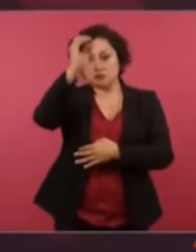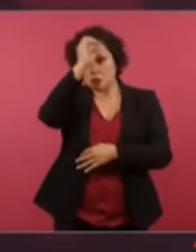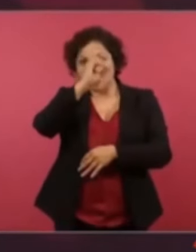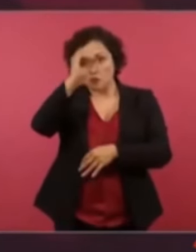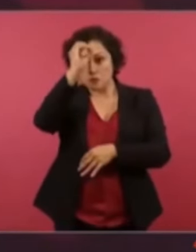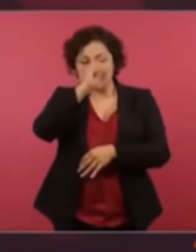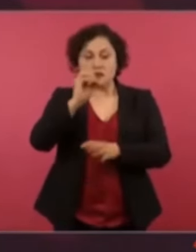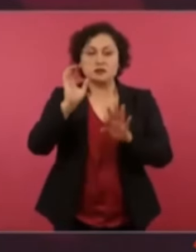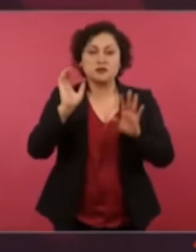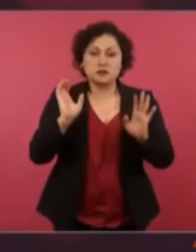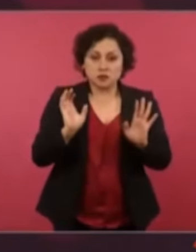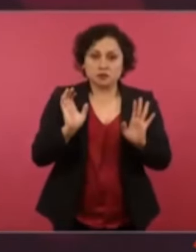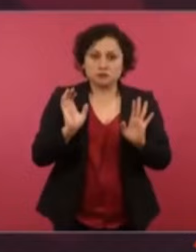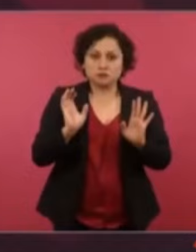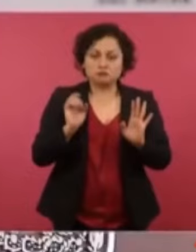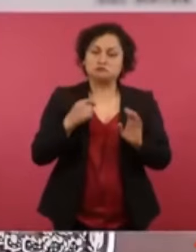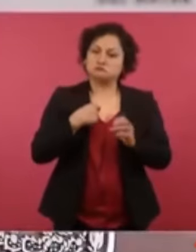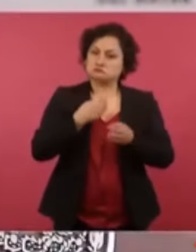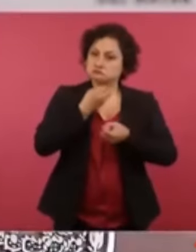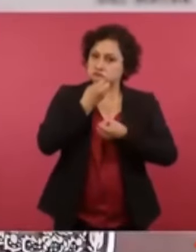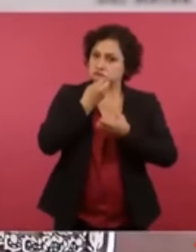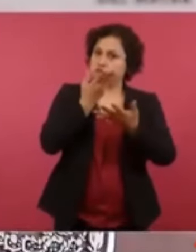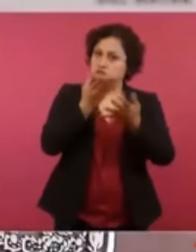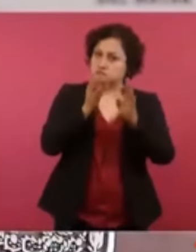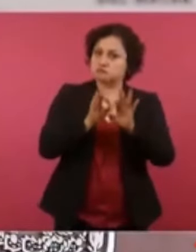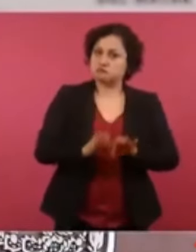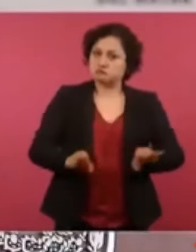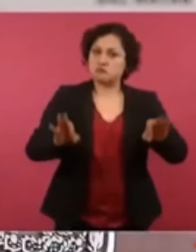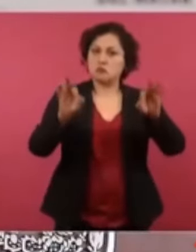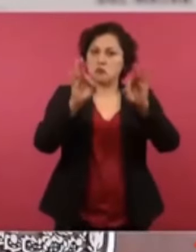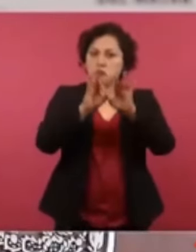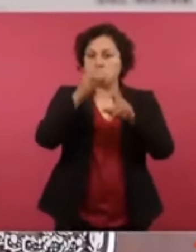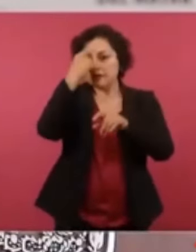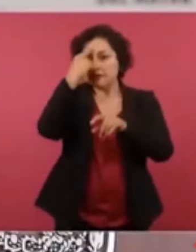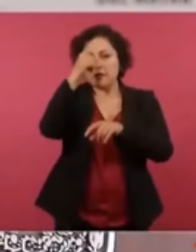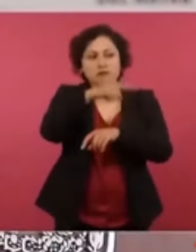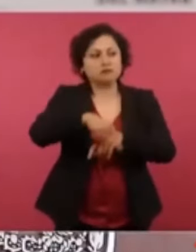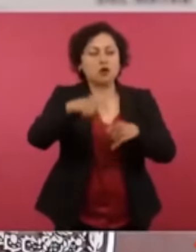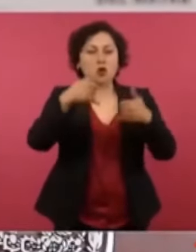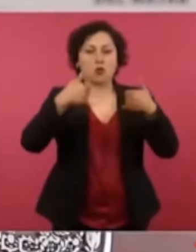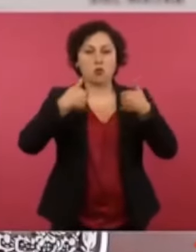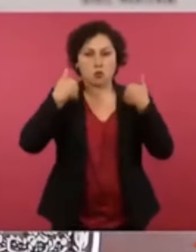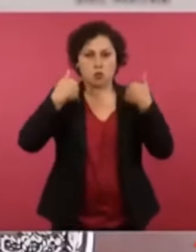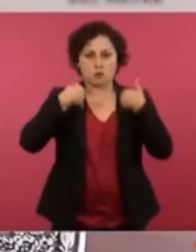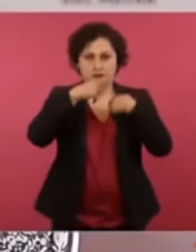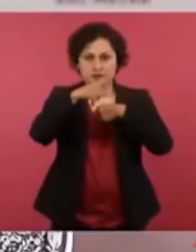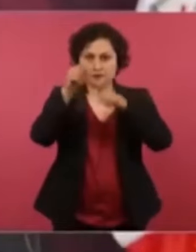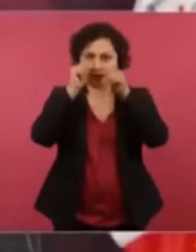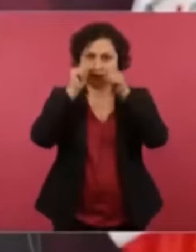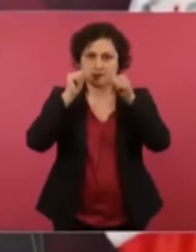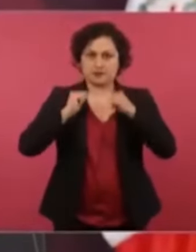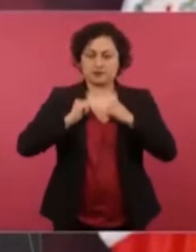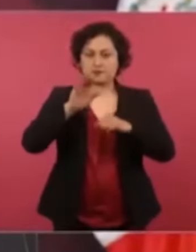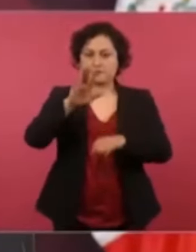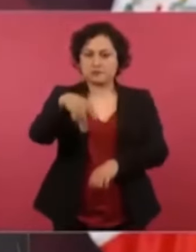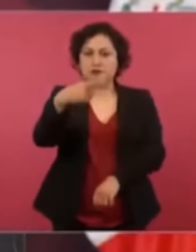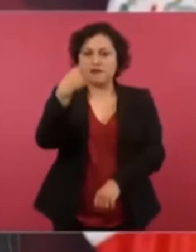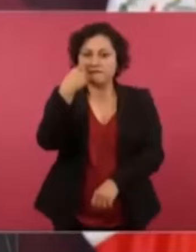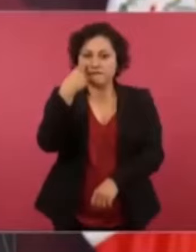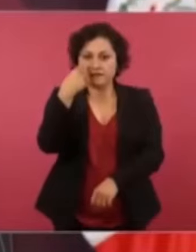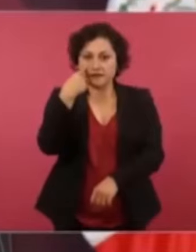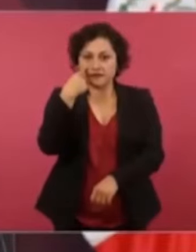Sin embargo, es importante para los jóvenes. No se puede enfrentar a la mafia del poder,